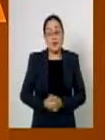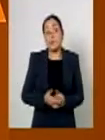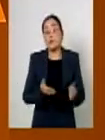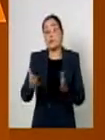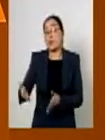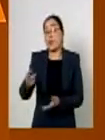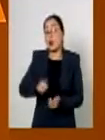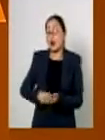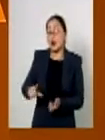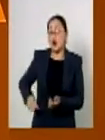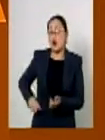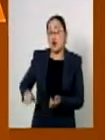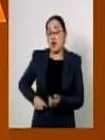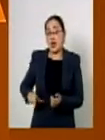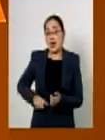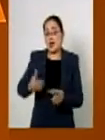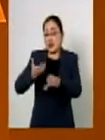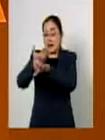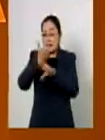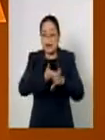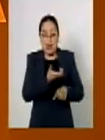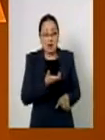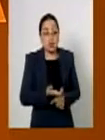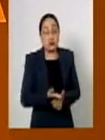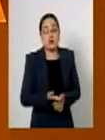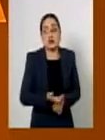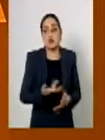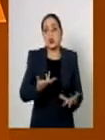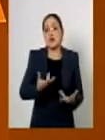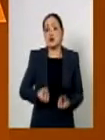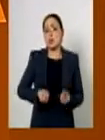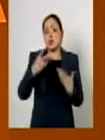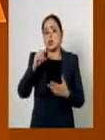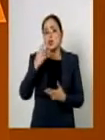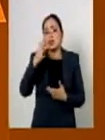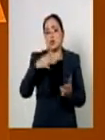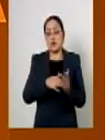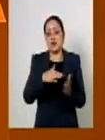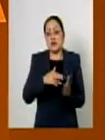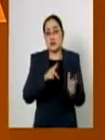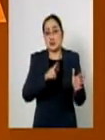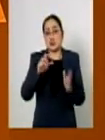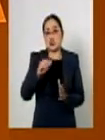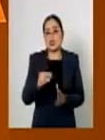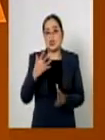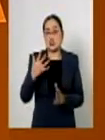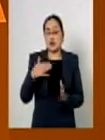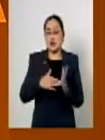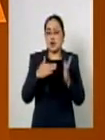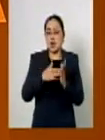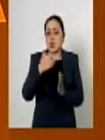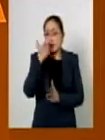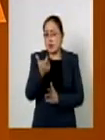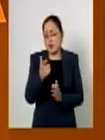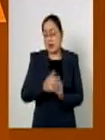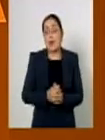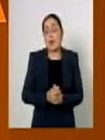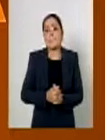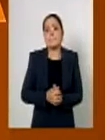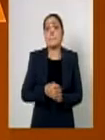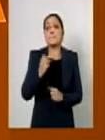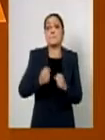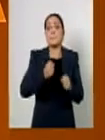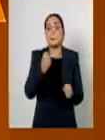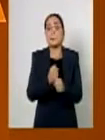los gobiernos subnacionales aumentó en 85 mil 785 millones de pesos con lo cual en